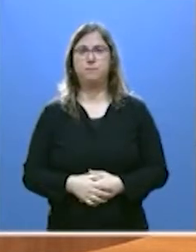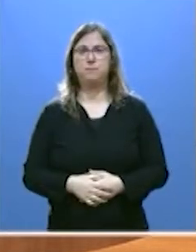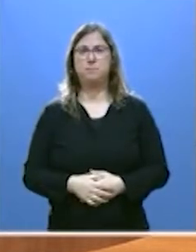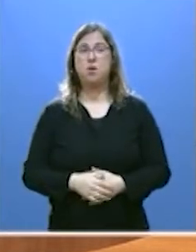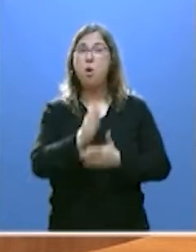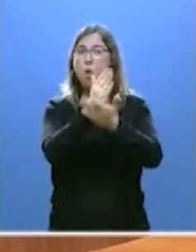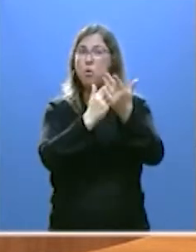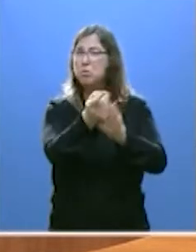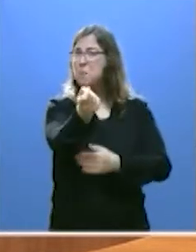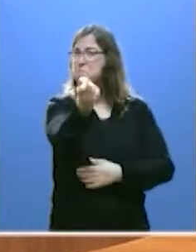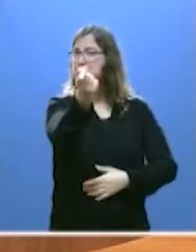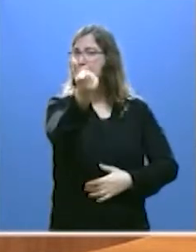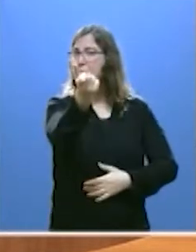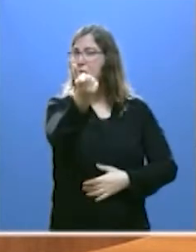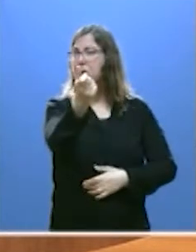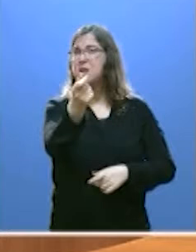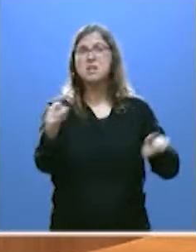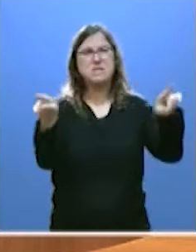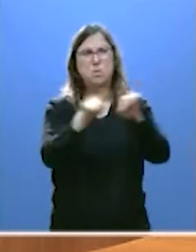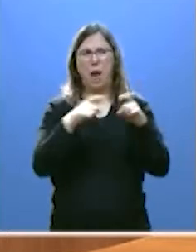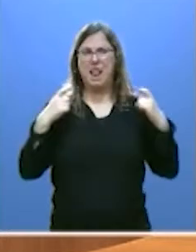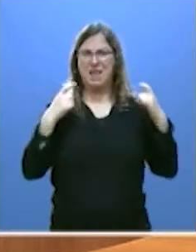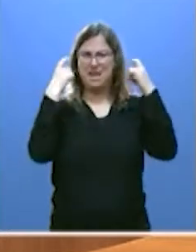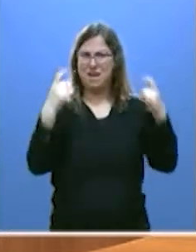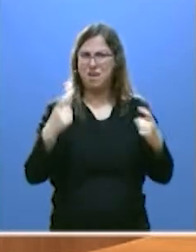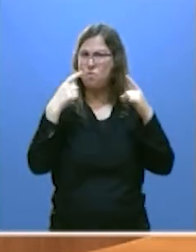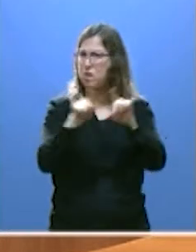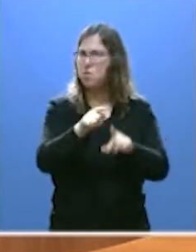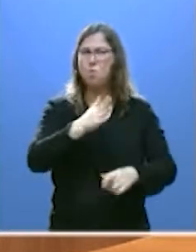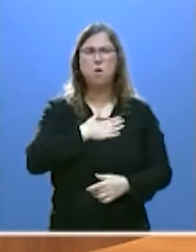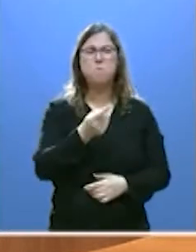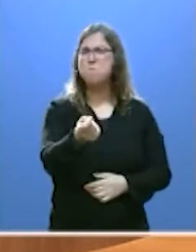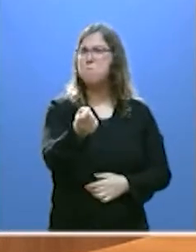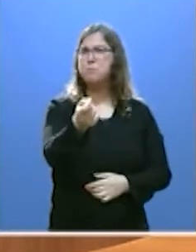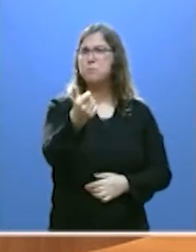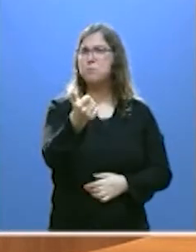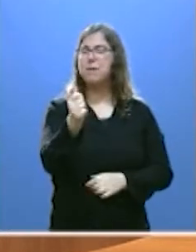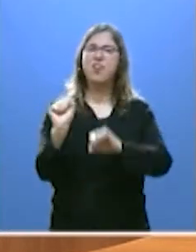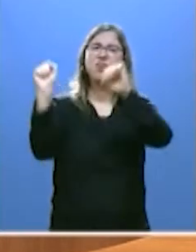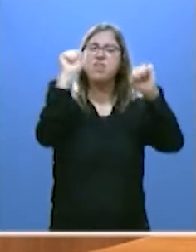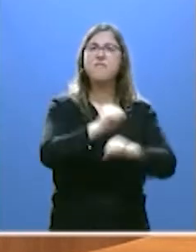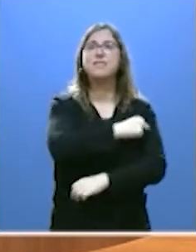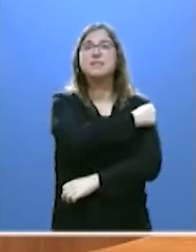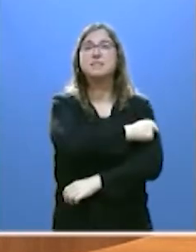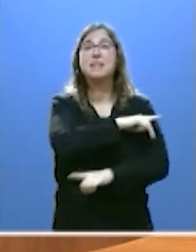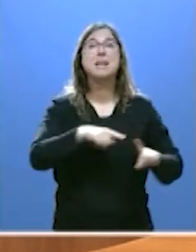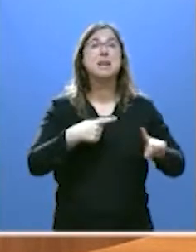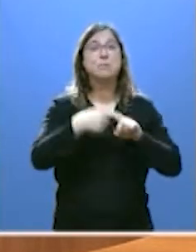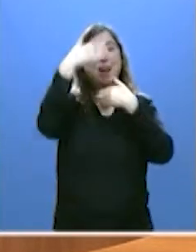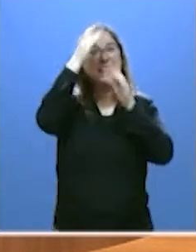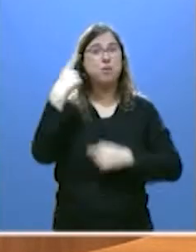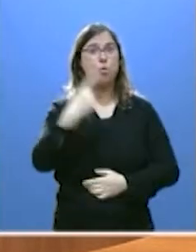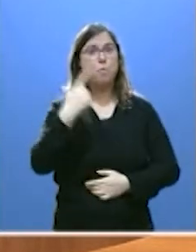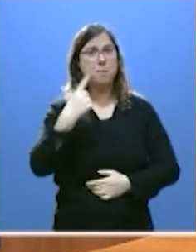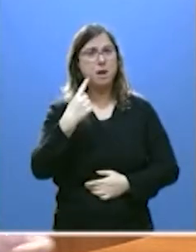pocas comunidades autónomas hacen un esfuerzo tan alto por la sanidad. Y en la atención primaria somos los